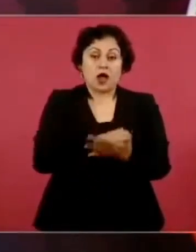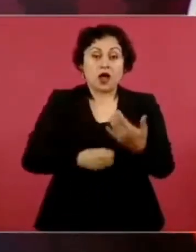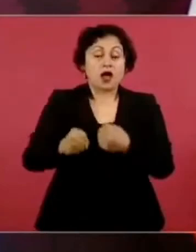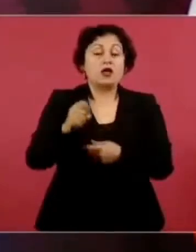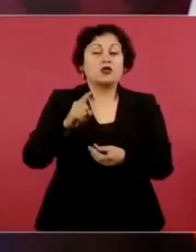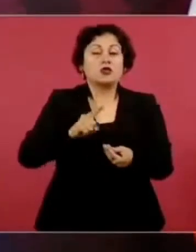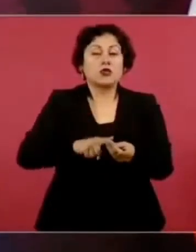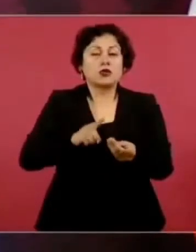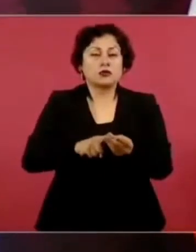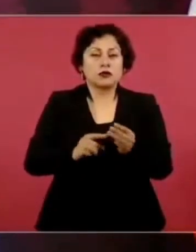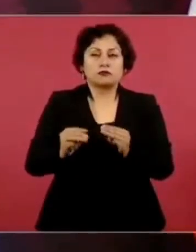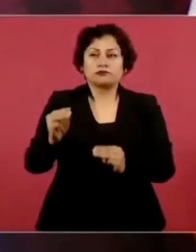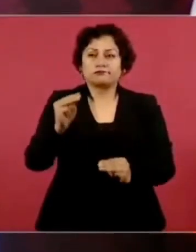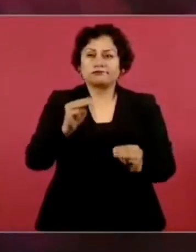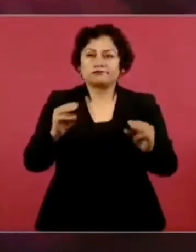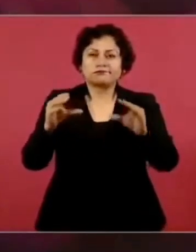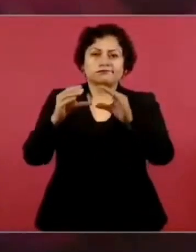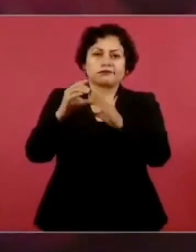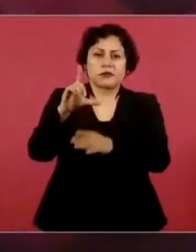Campanas